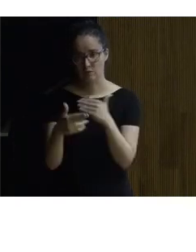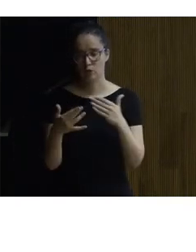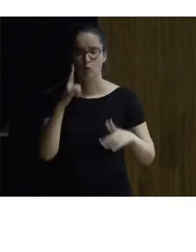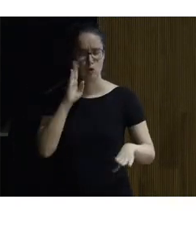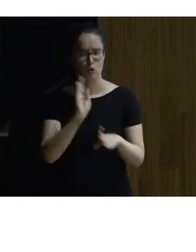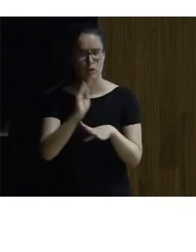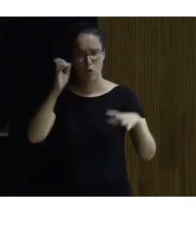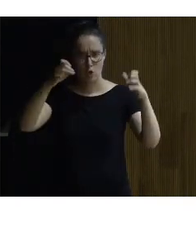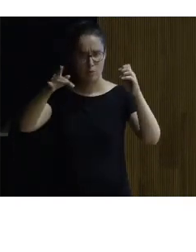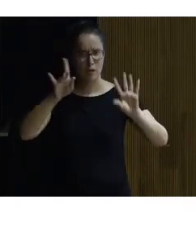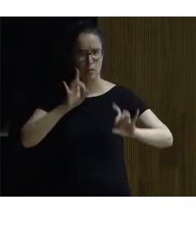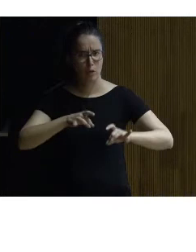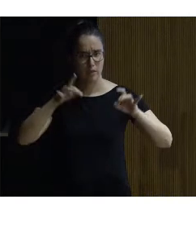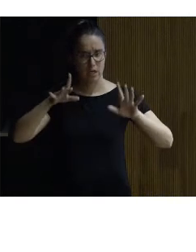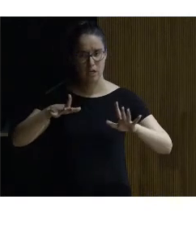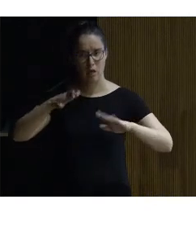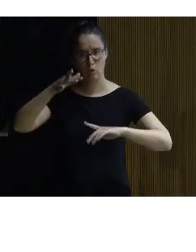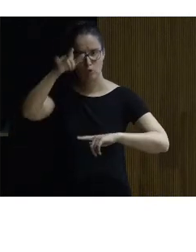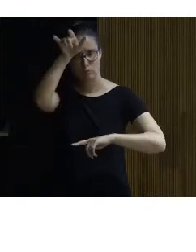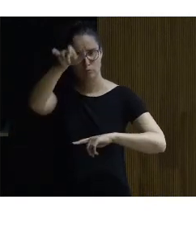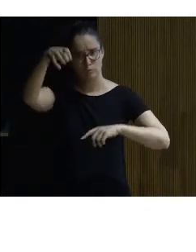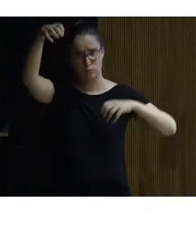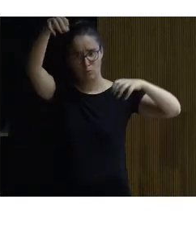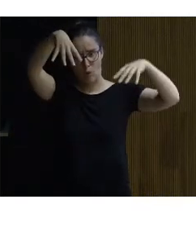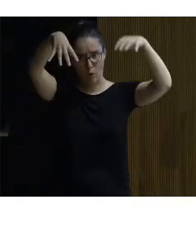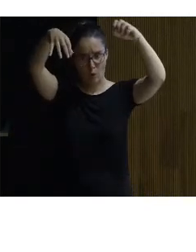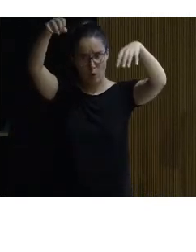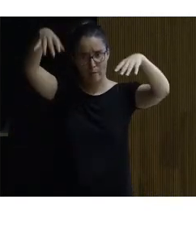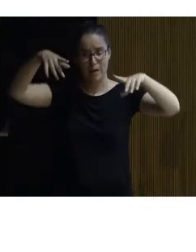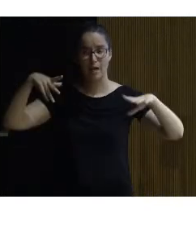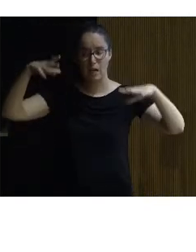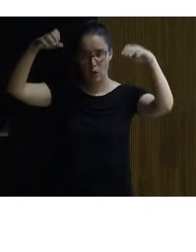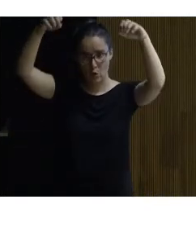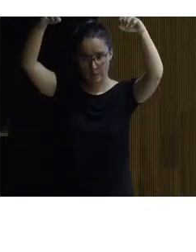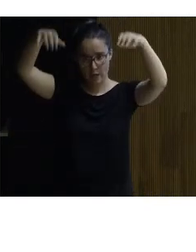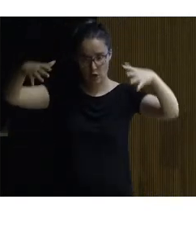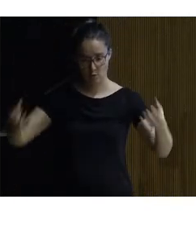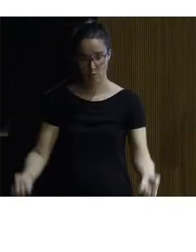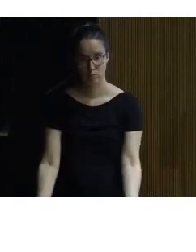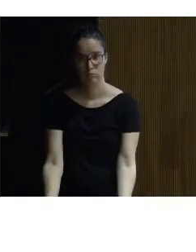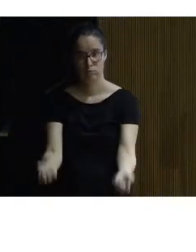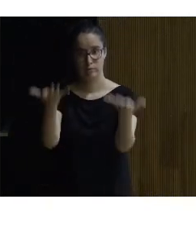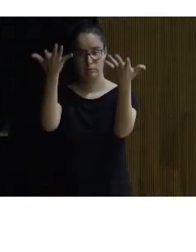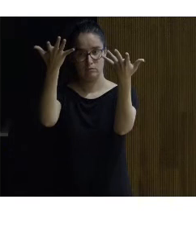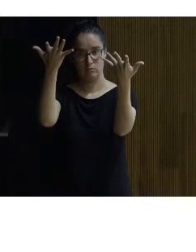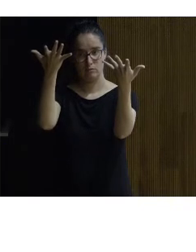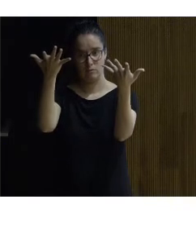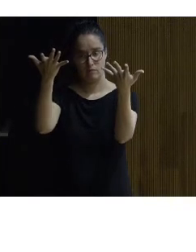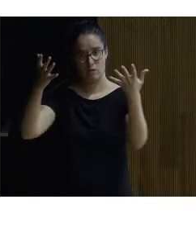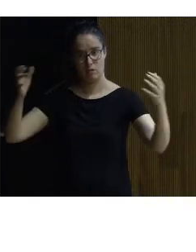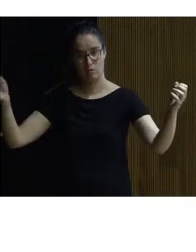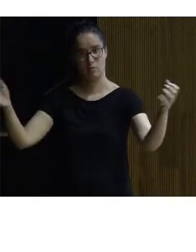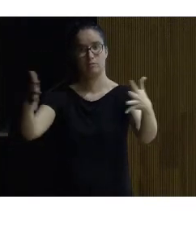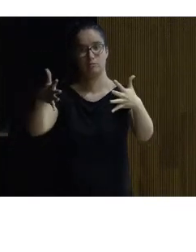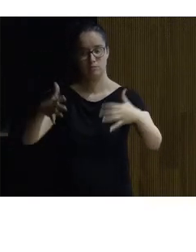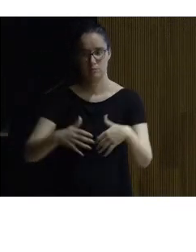esos elementos verticales altos para que la iluminación desde abajo sea inalterable por el